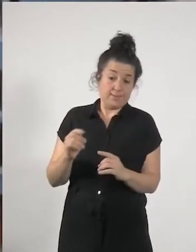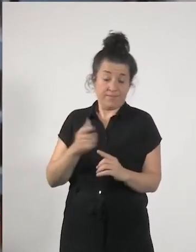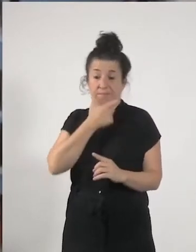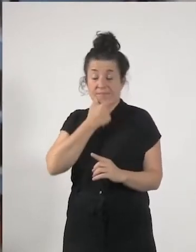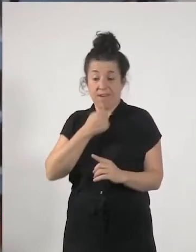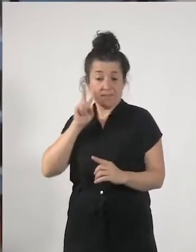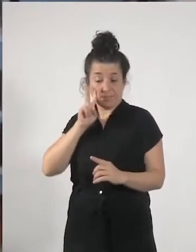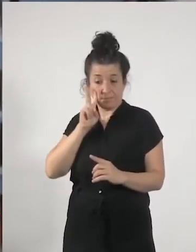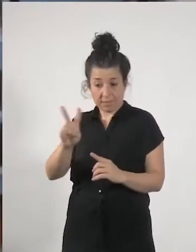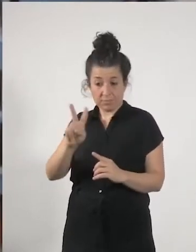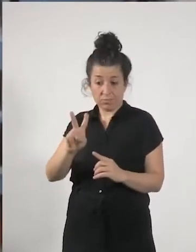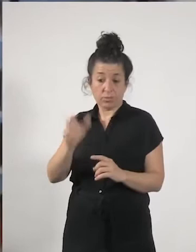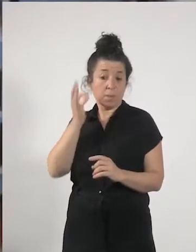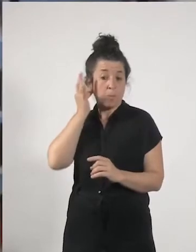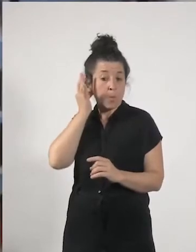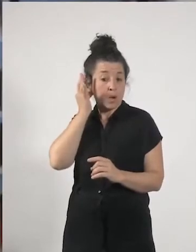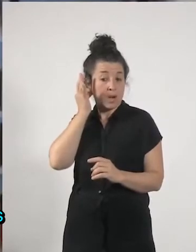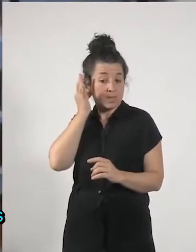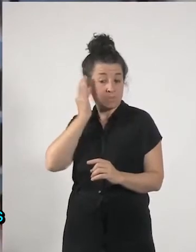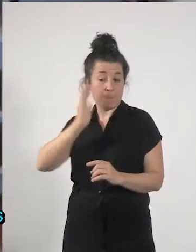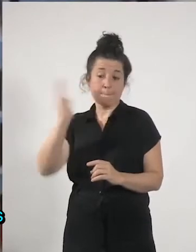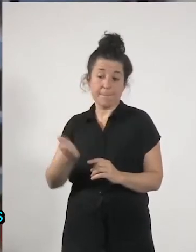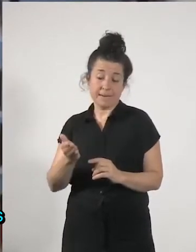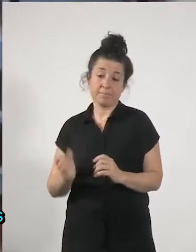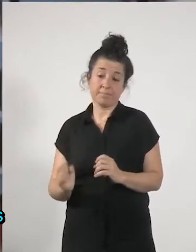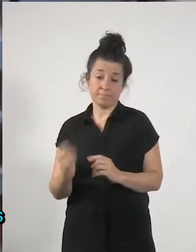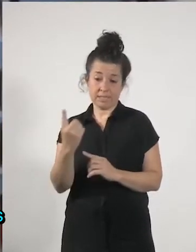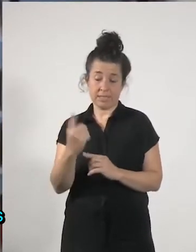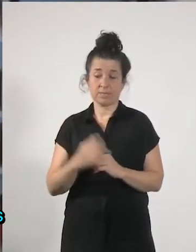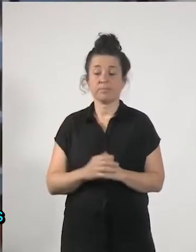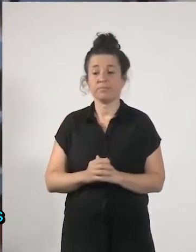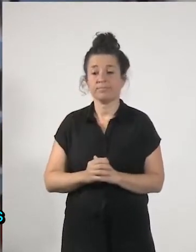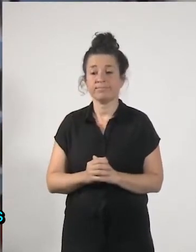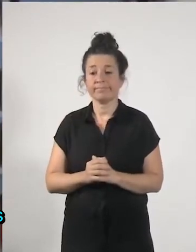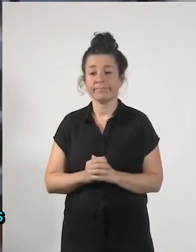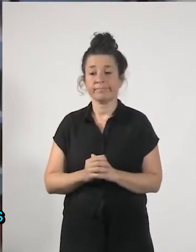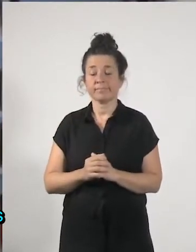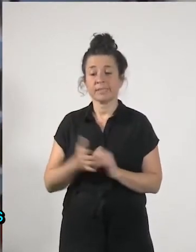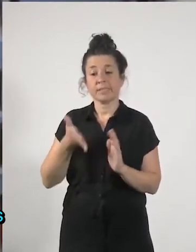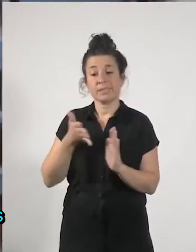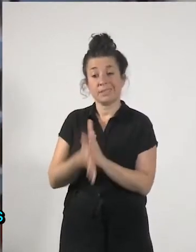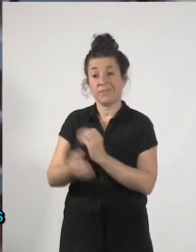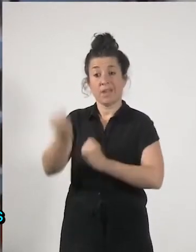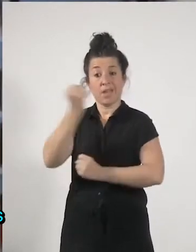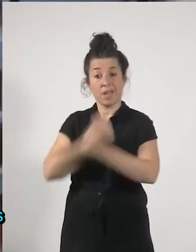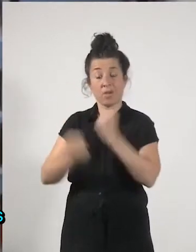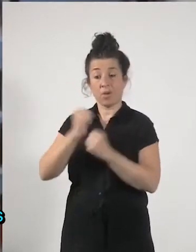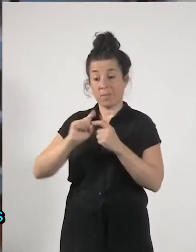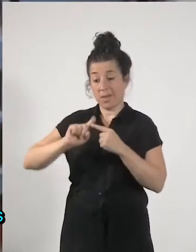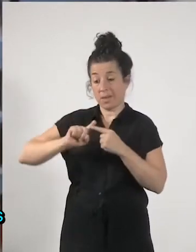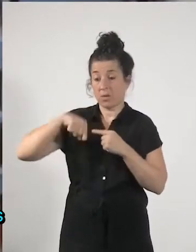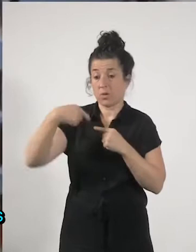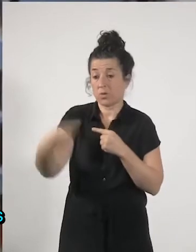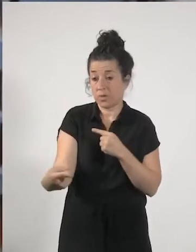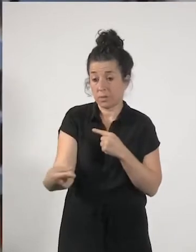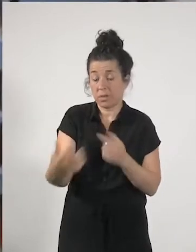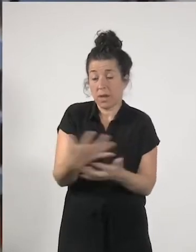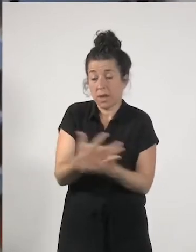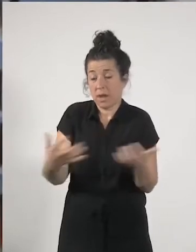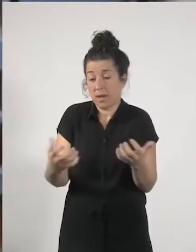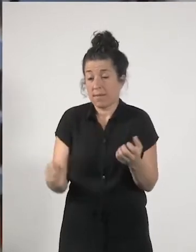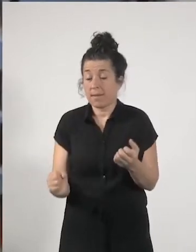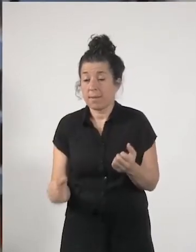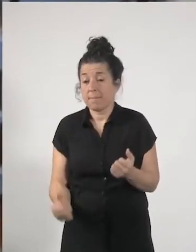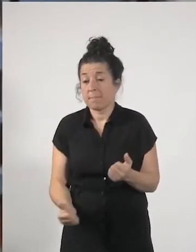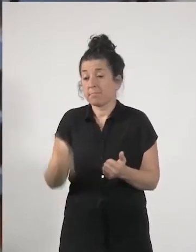más ¿no? entonces que las consecuencias económicas sean más graves porque por